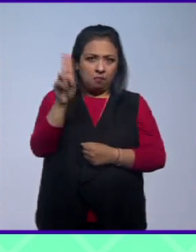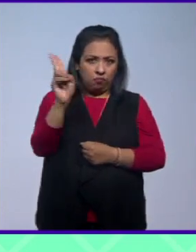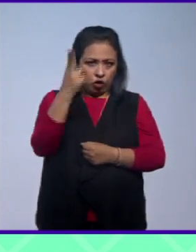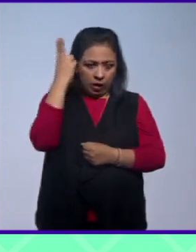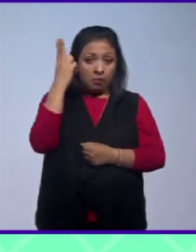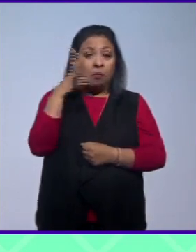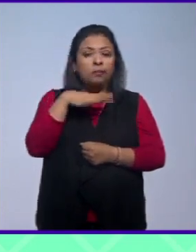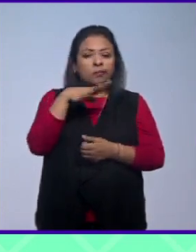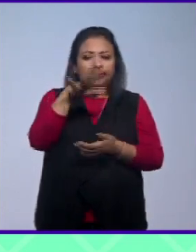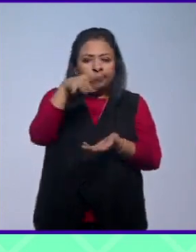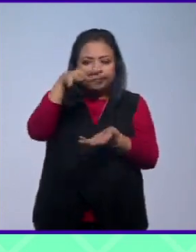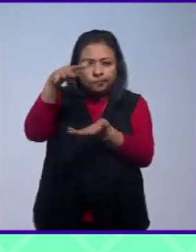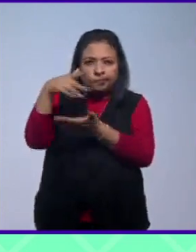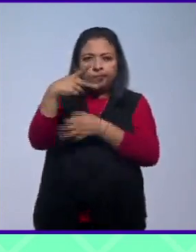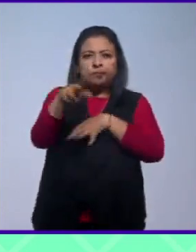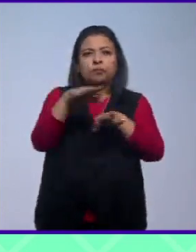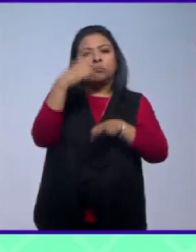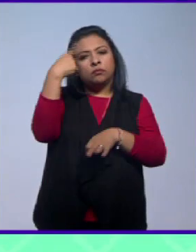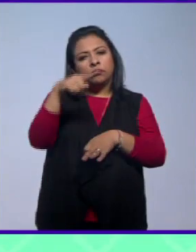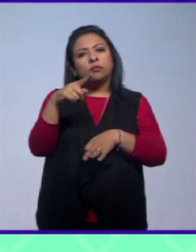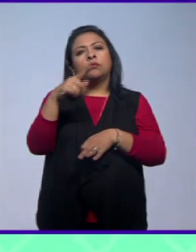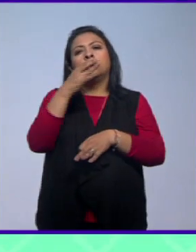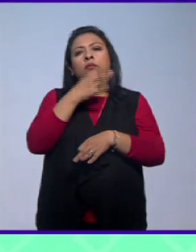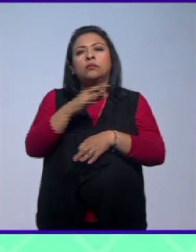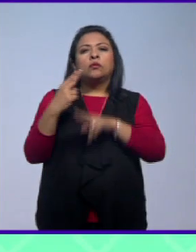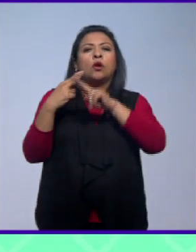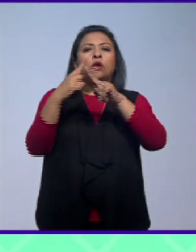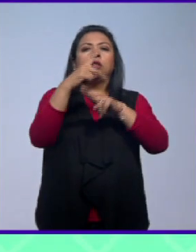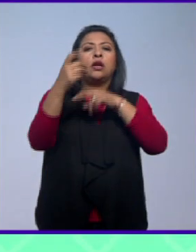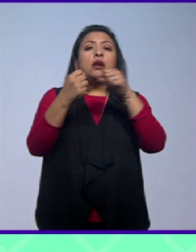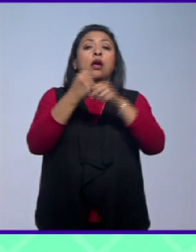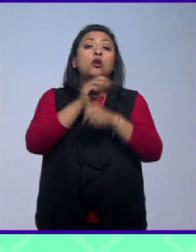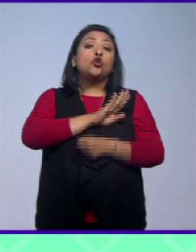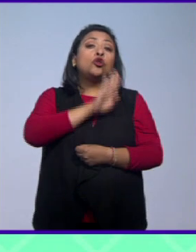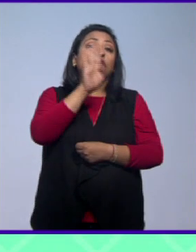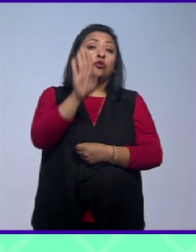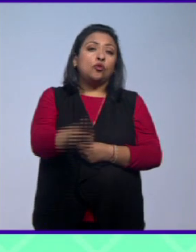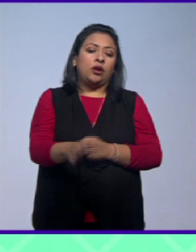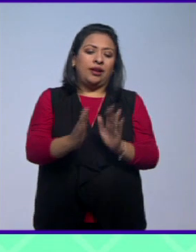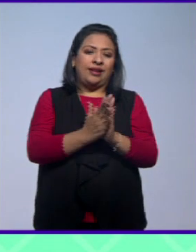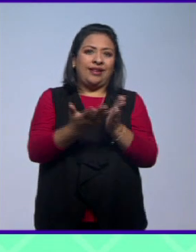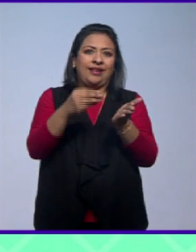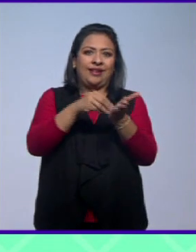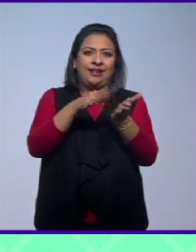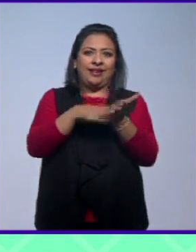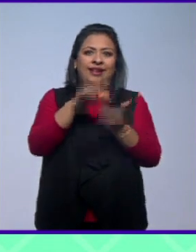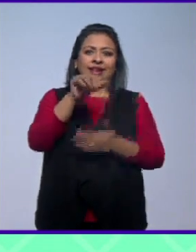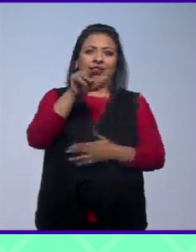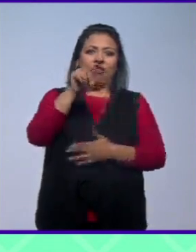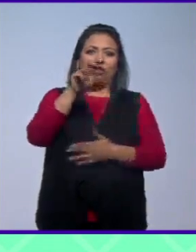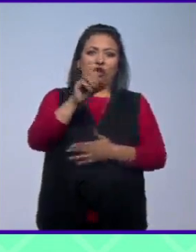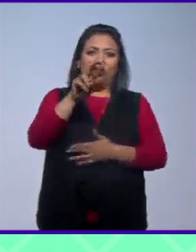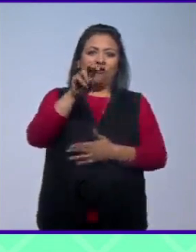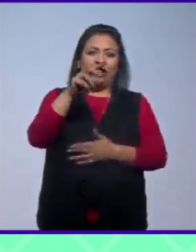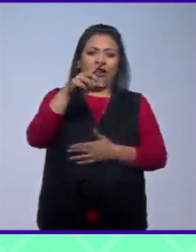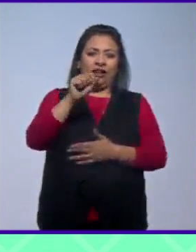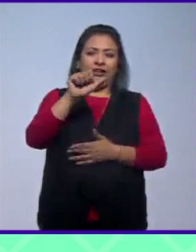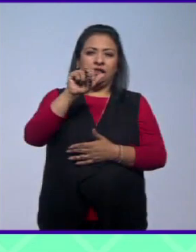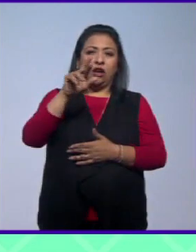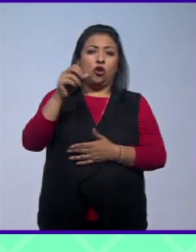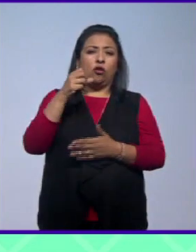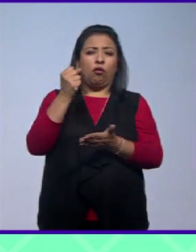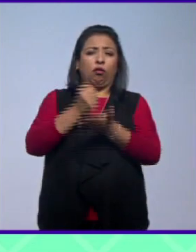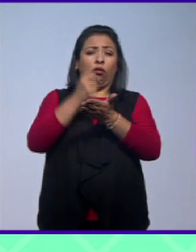tarea de recopilar su trabajo para conmemorar el centenario de su fallecimiento en el libro Antonio Venegas Arroyo un editor